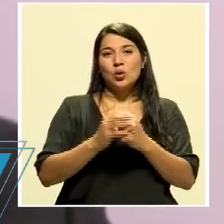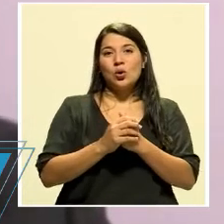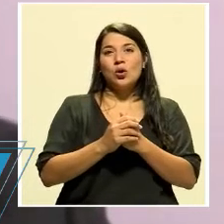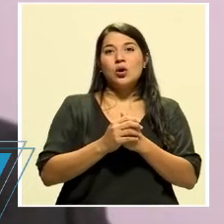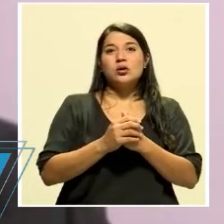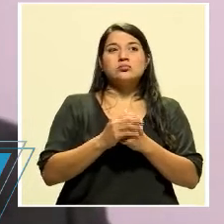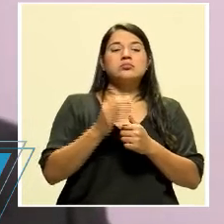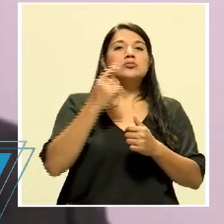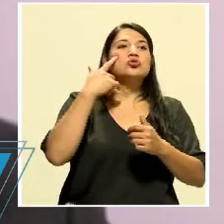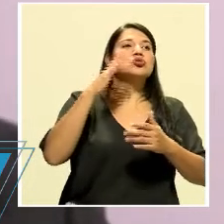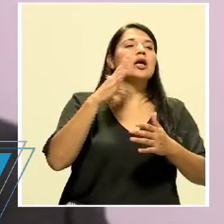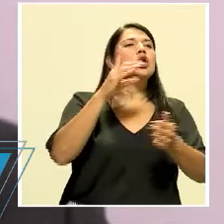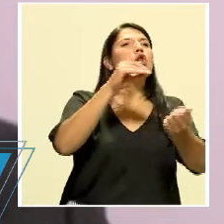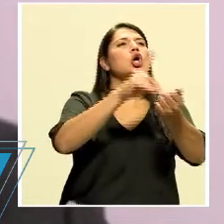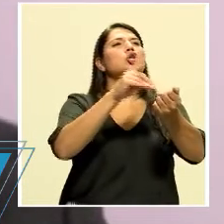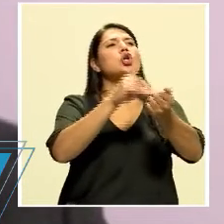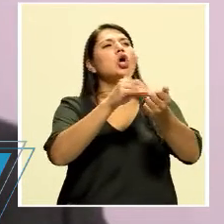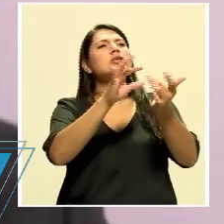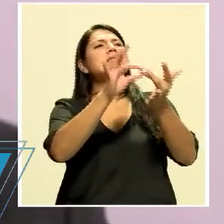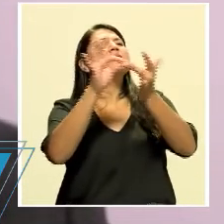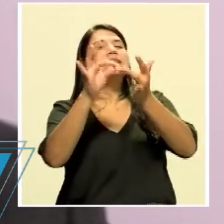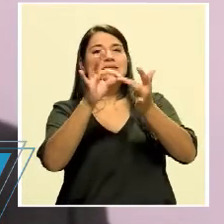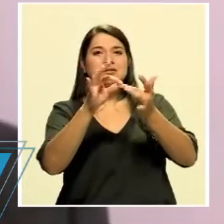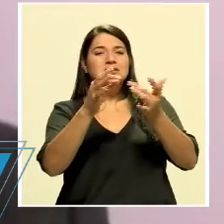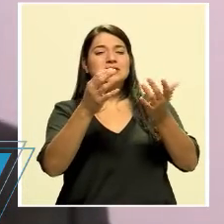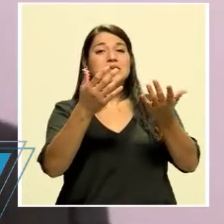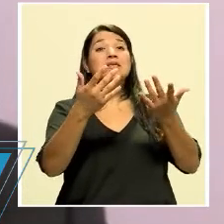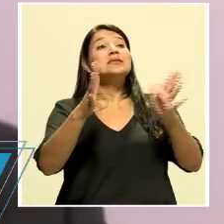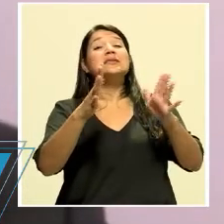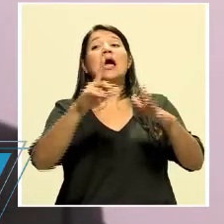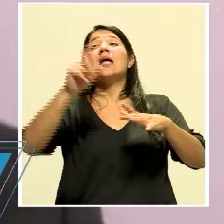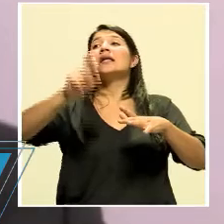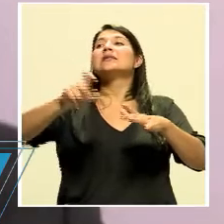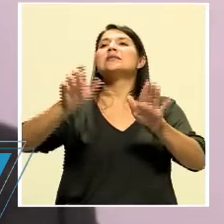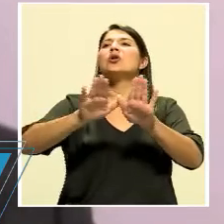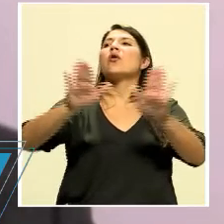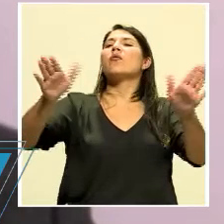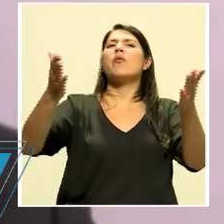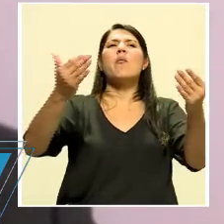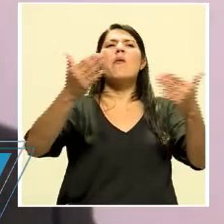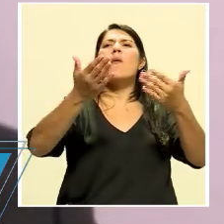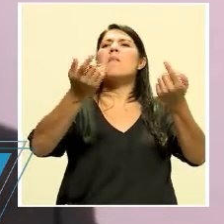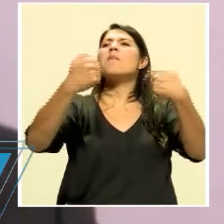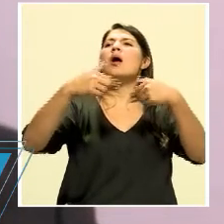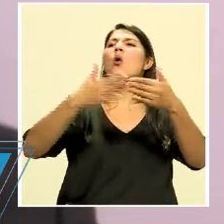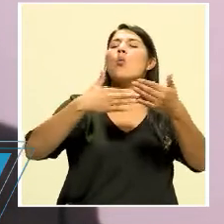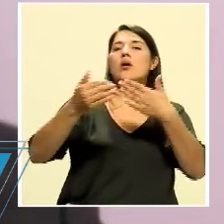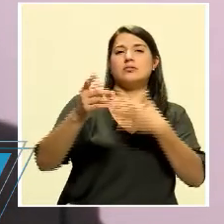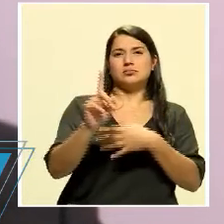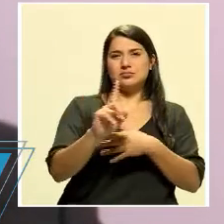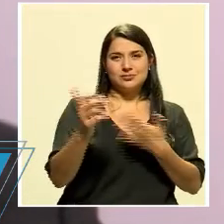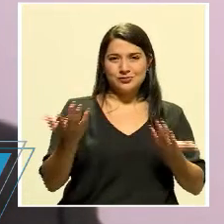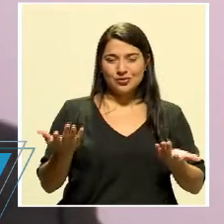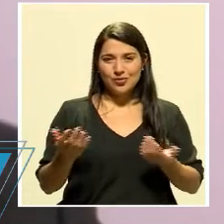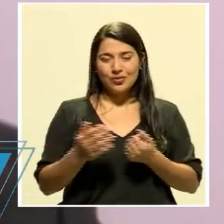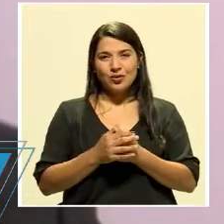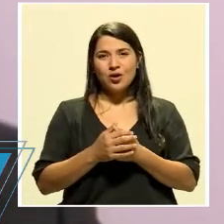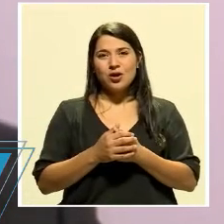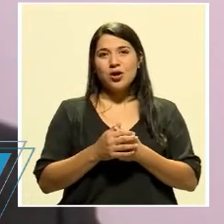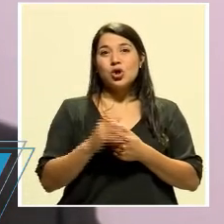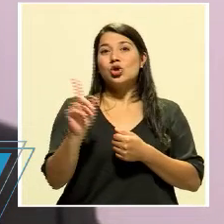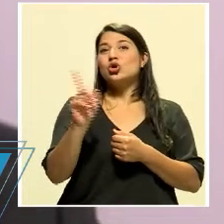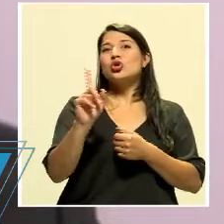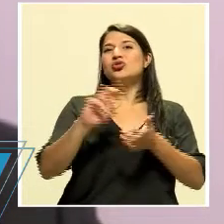tantos intensivistas y ya, simplemente ahí pone la señal de que hay empleo disponible, no es que los perfiles